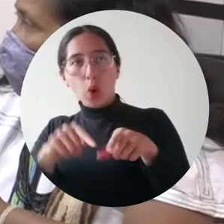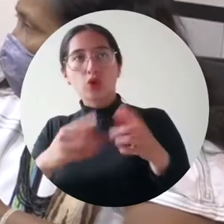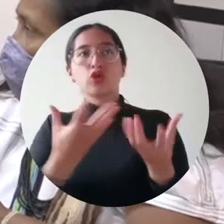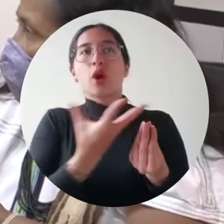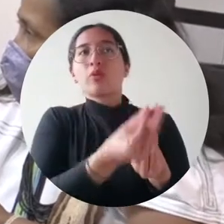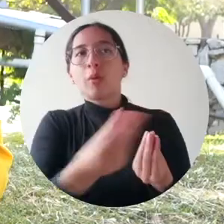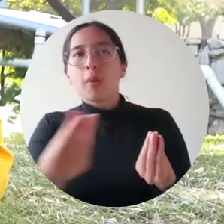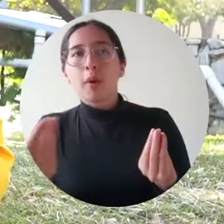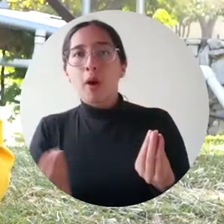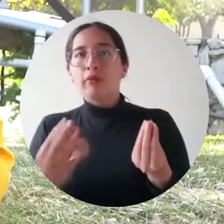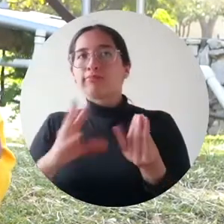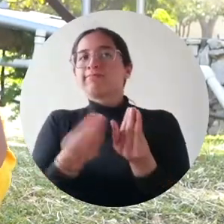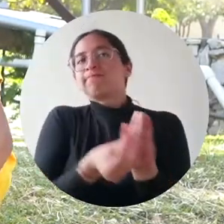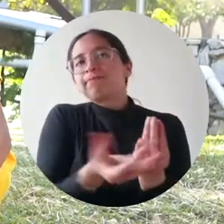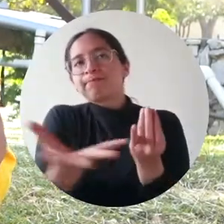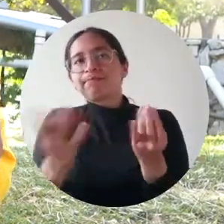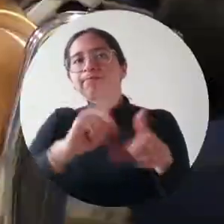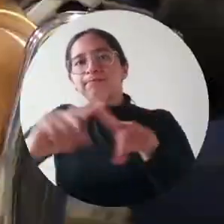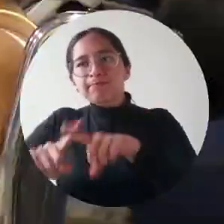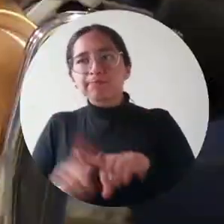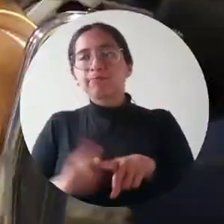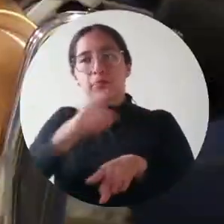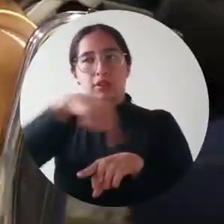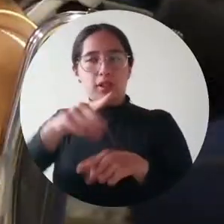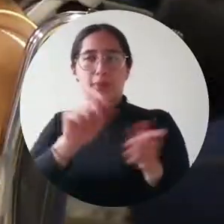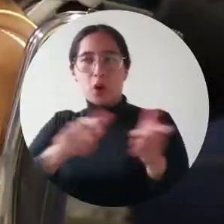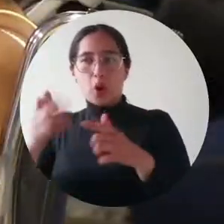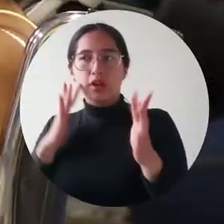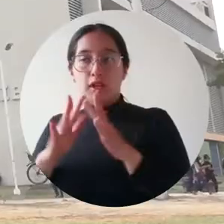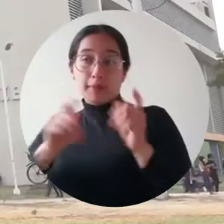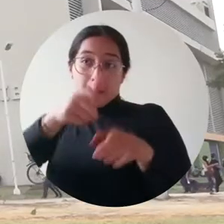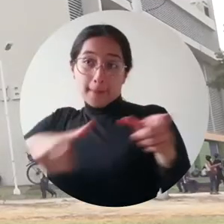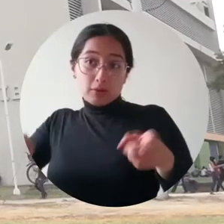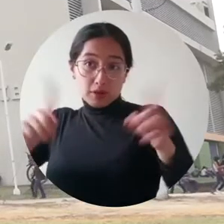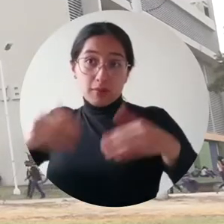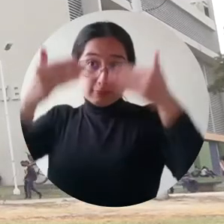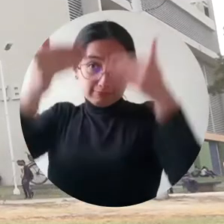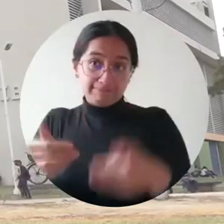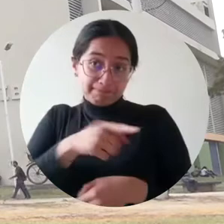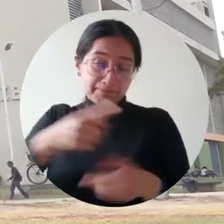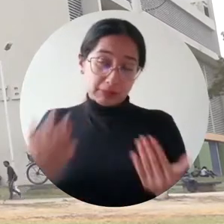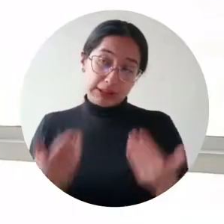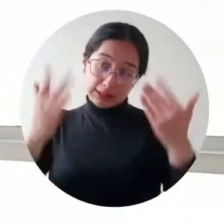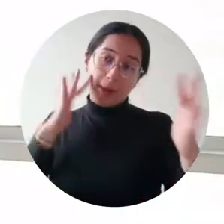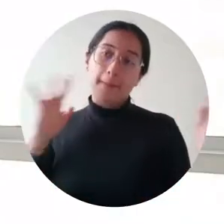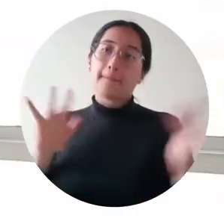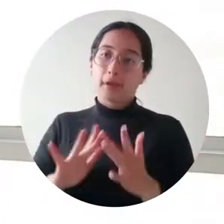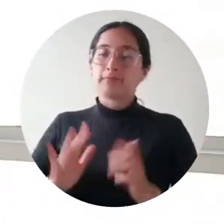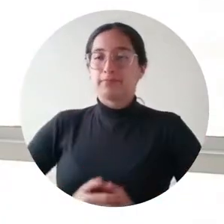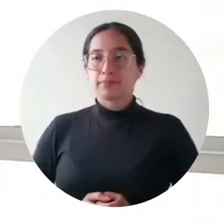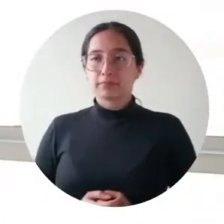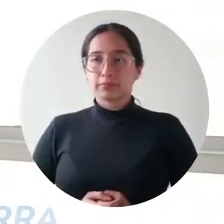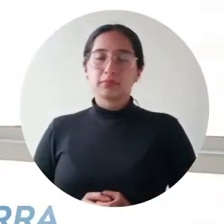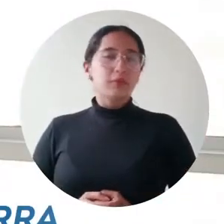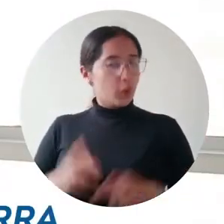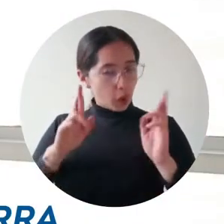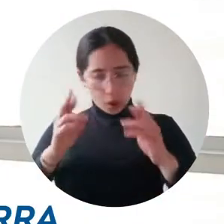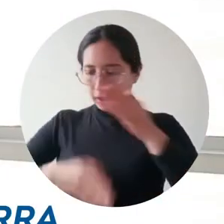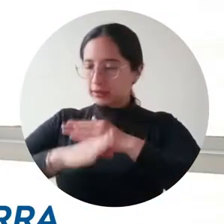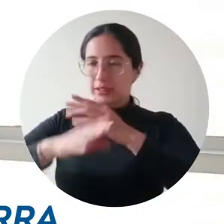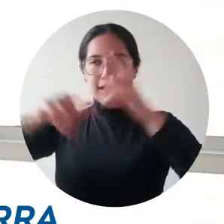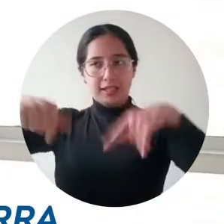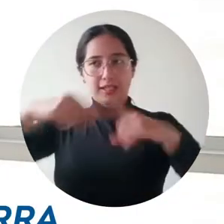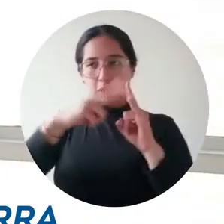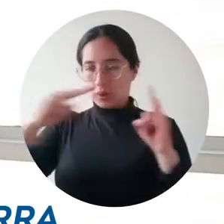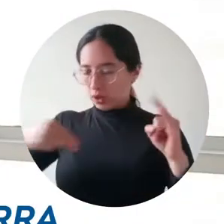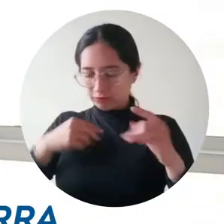poblacionales diversos y un importante porcentaje se constituye por personas con discapacidad. Queremos que esta universidad siga comprometida con la